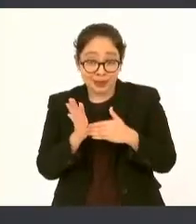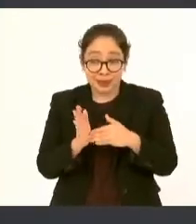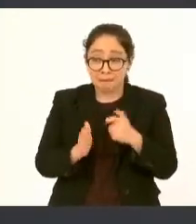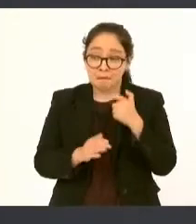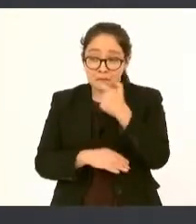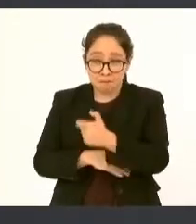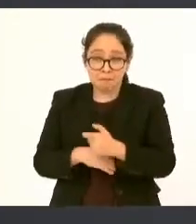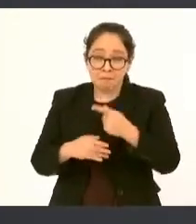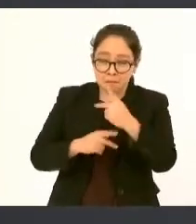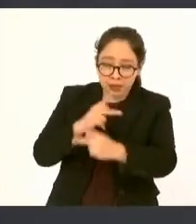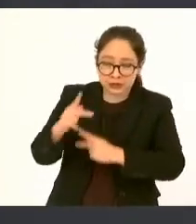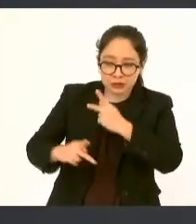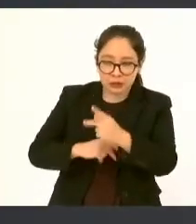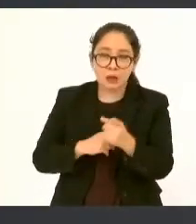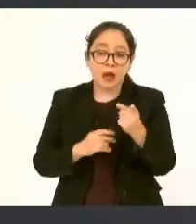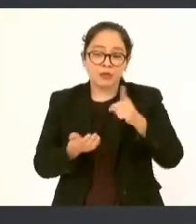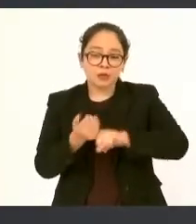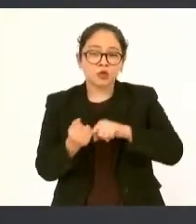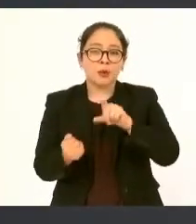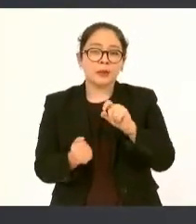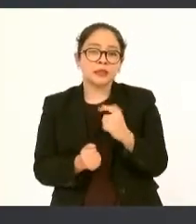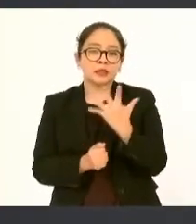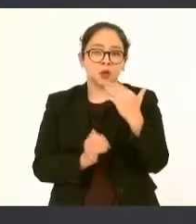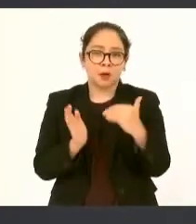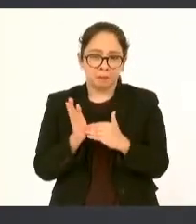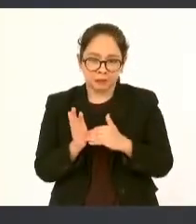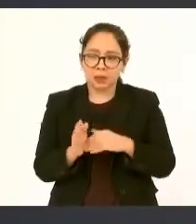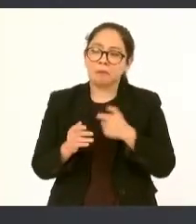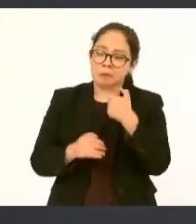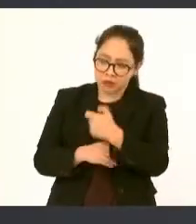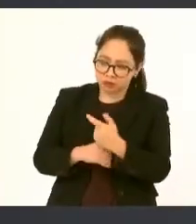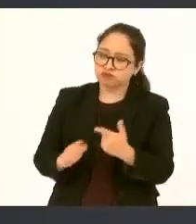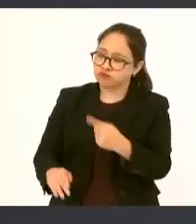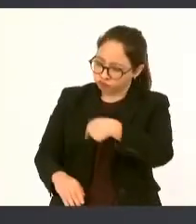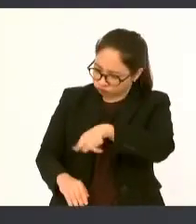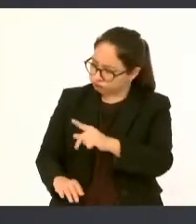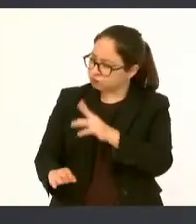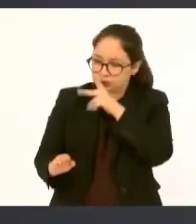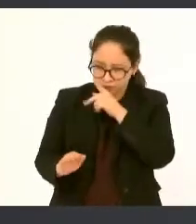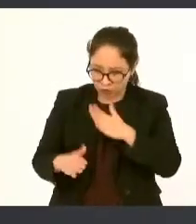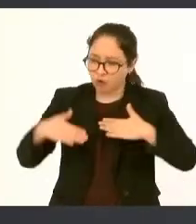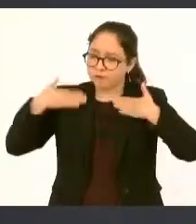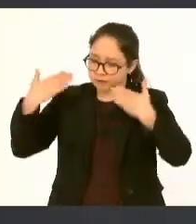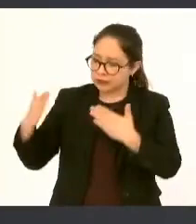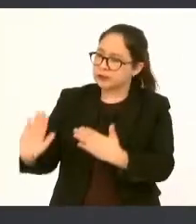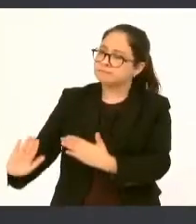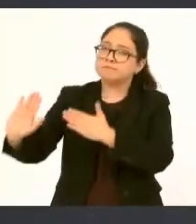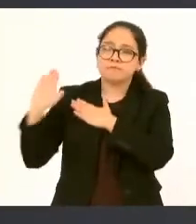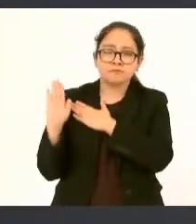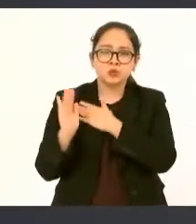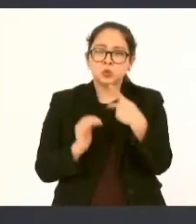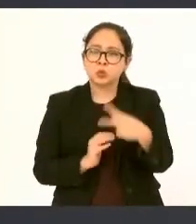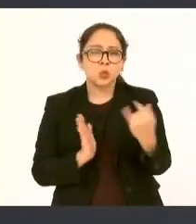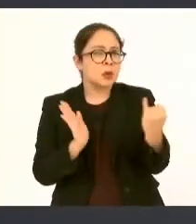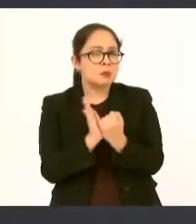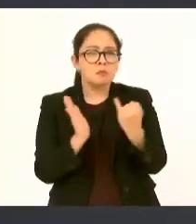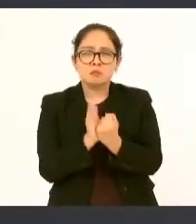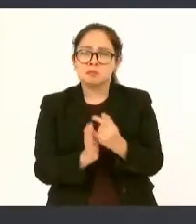pesos cada crédito a la palabra con interés muy bajo